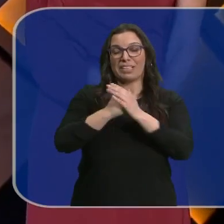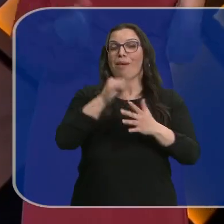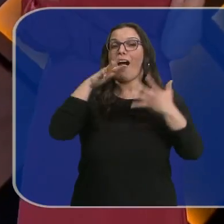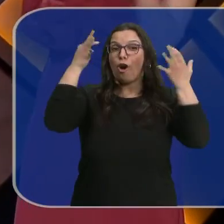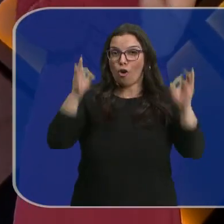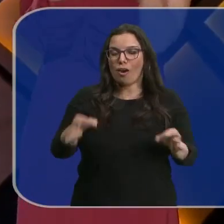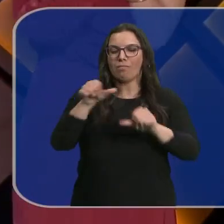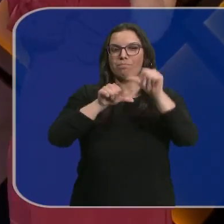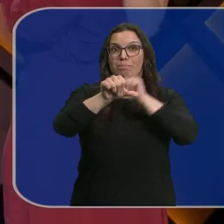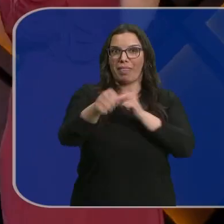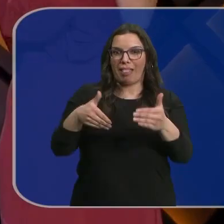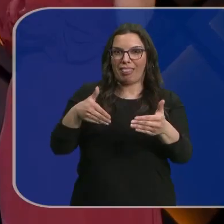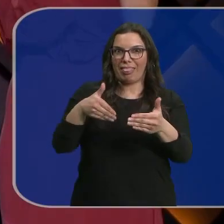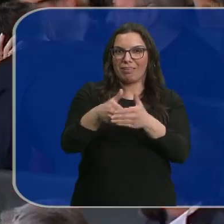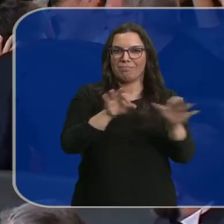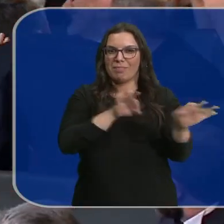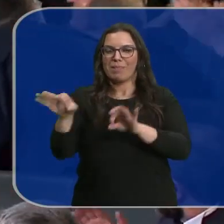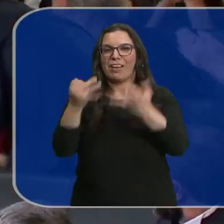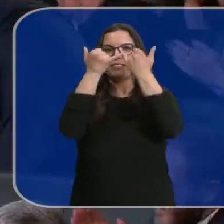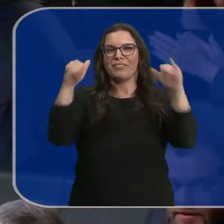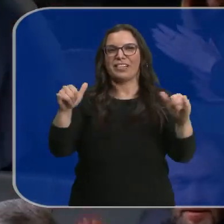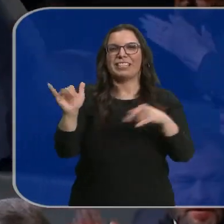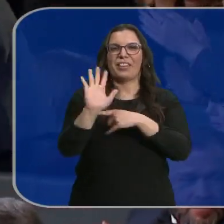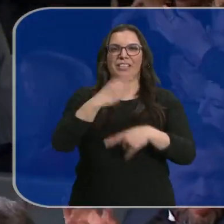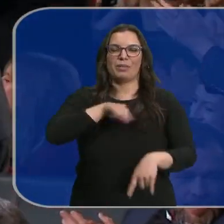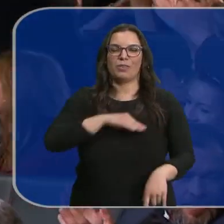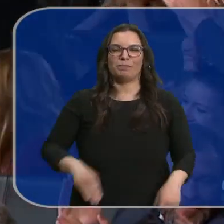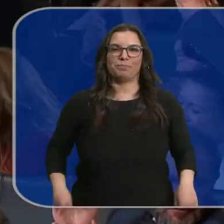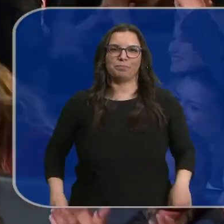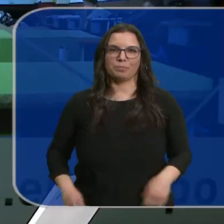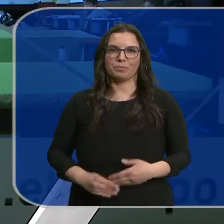Ahora sí, comienza la cuenta atrás para la fiesta del cine español.